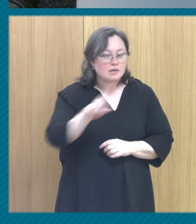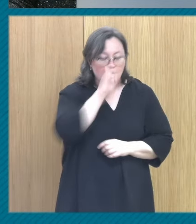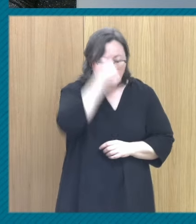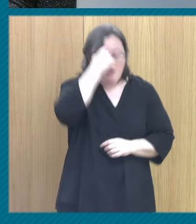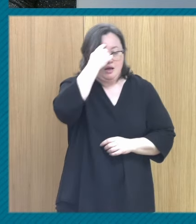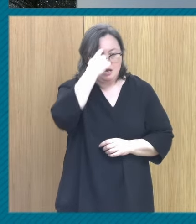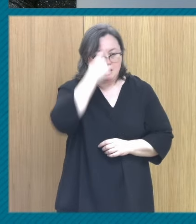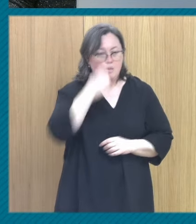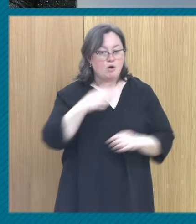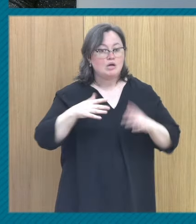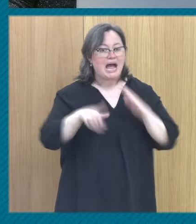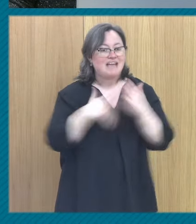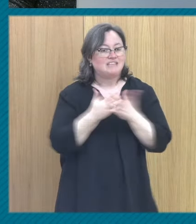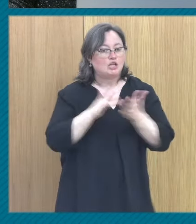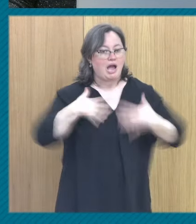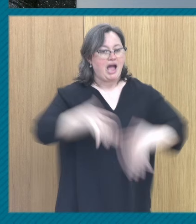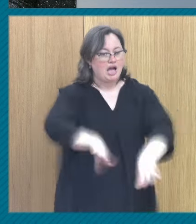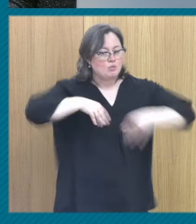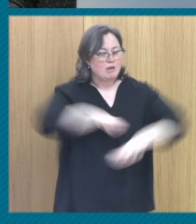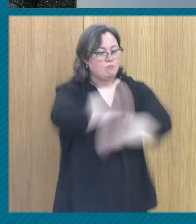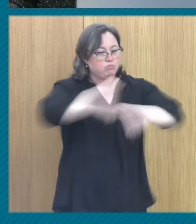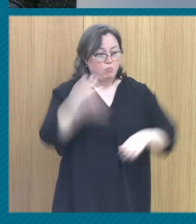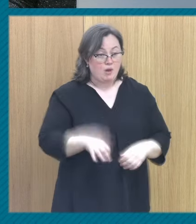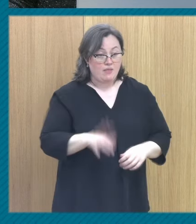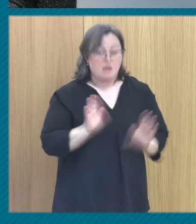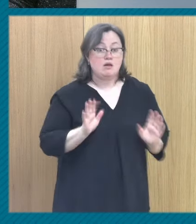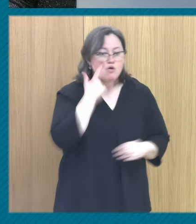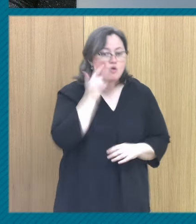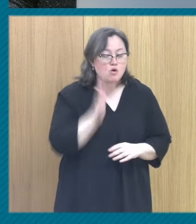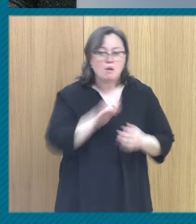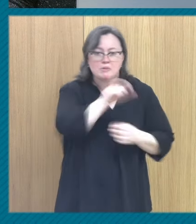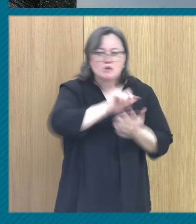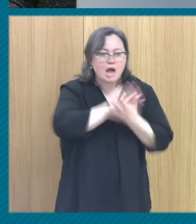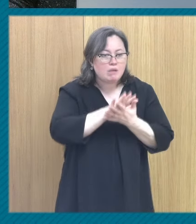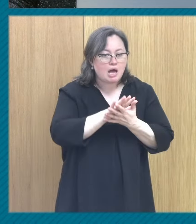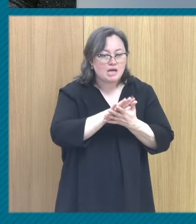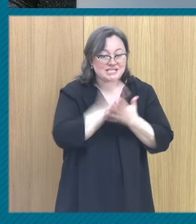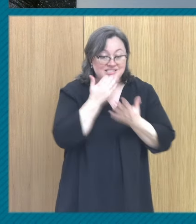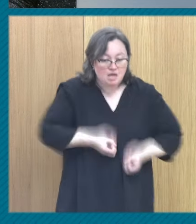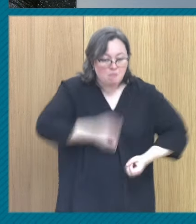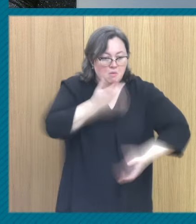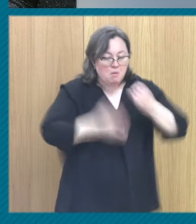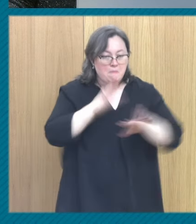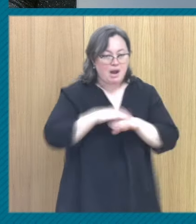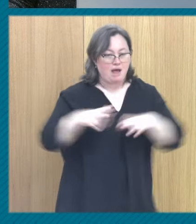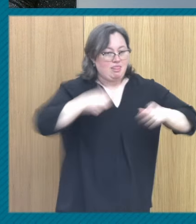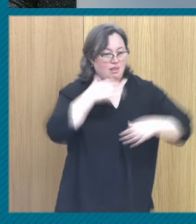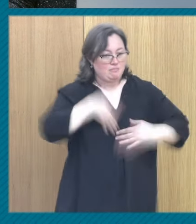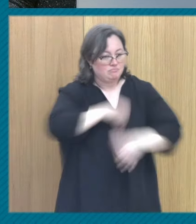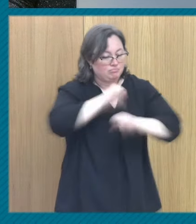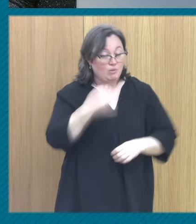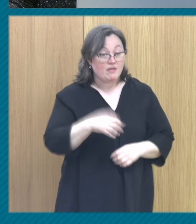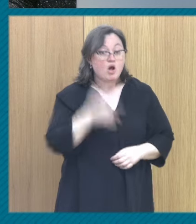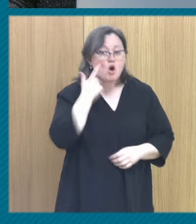las cosas cuando están preparadas para sostenerlas. Y las personas hablan de las cosas cuando están preparadas para sostenerlas. Es